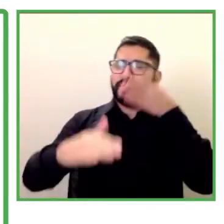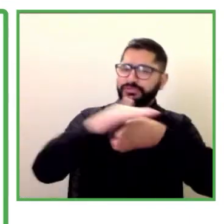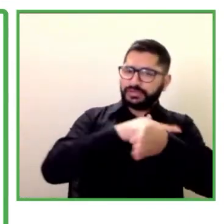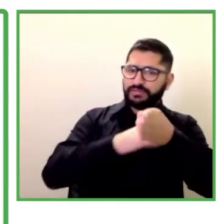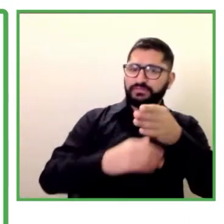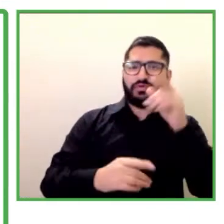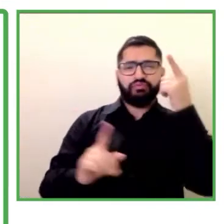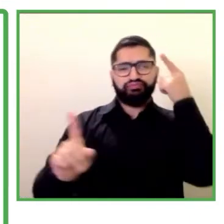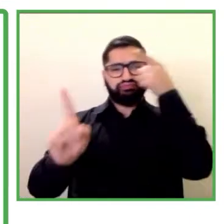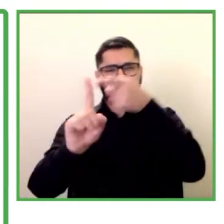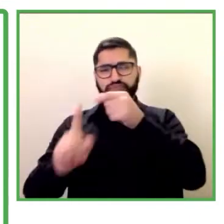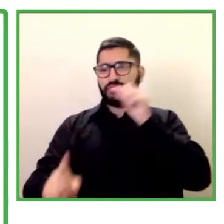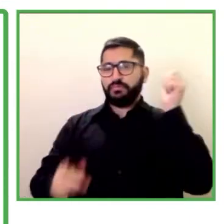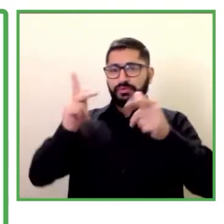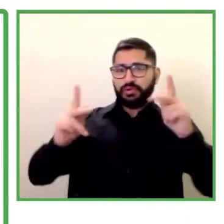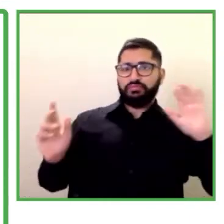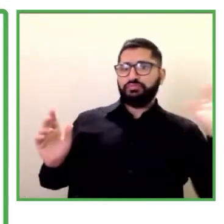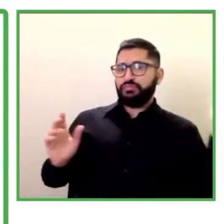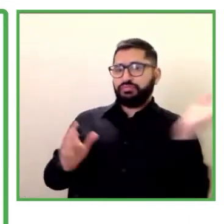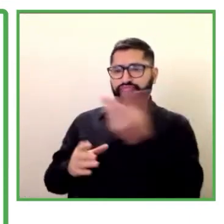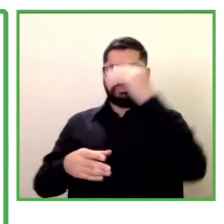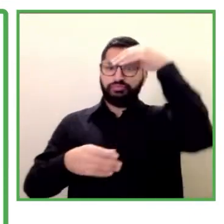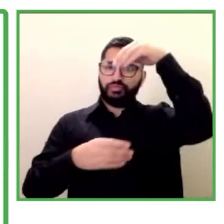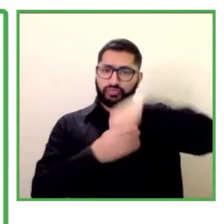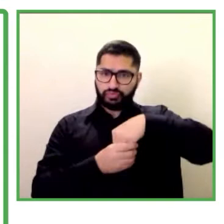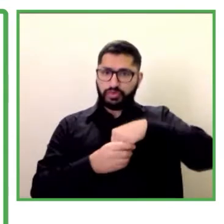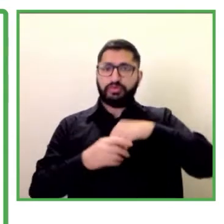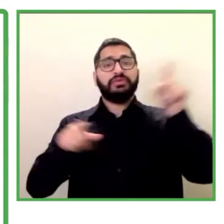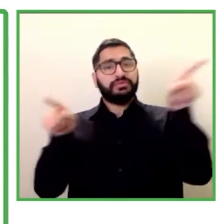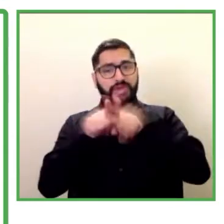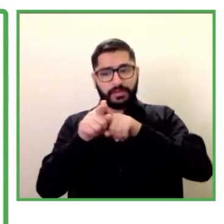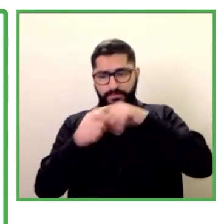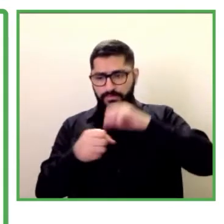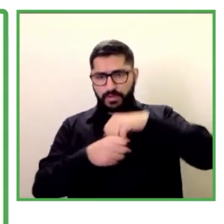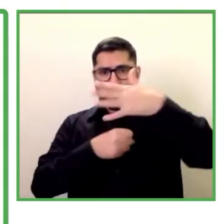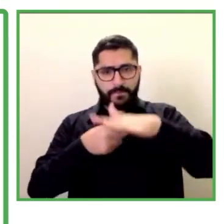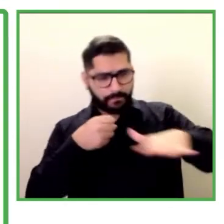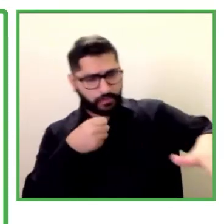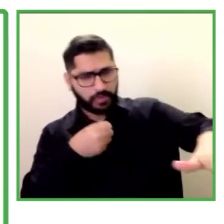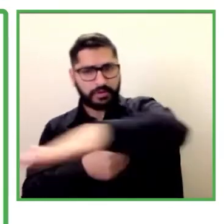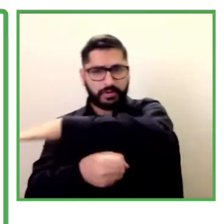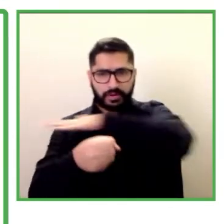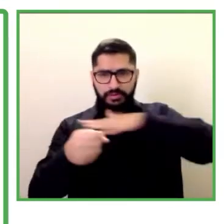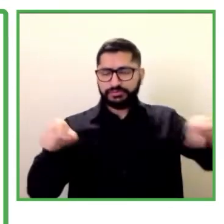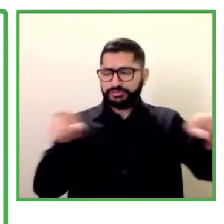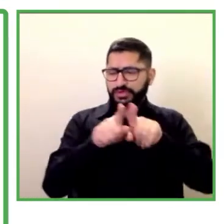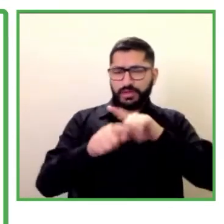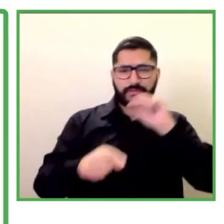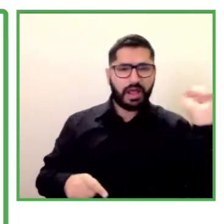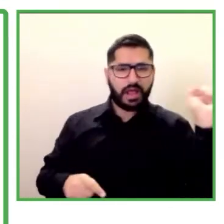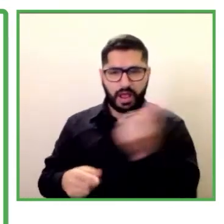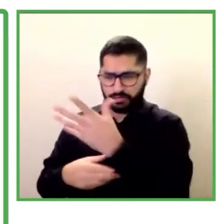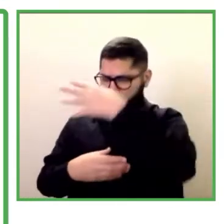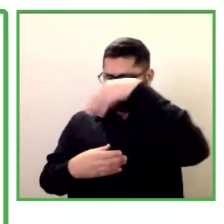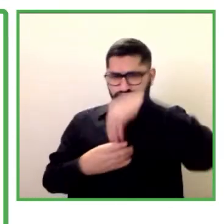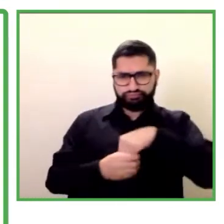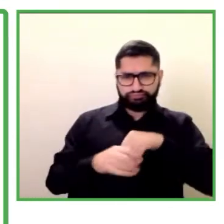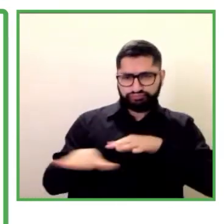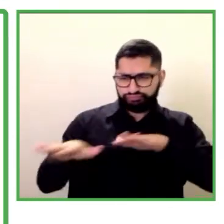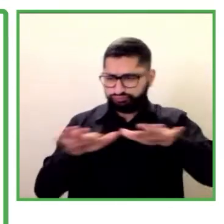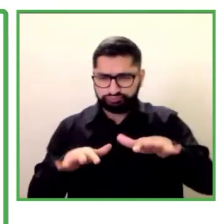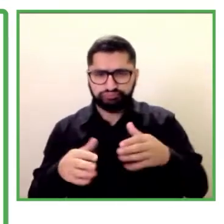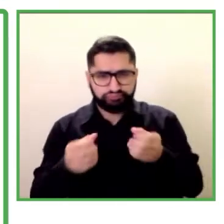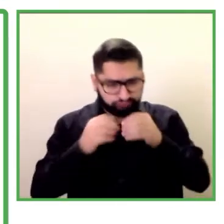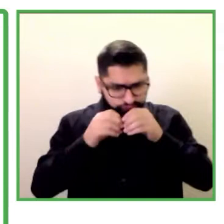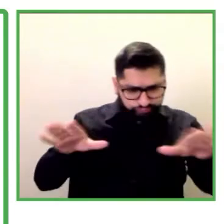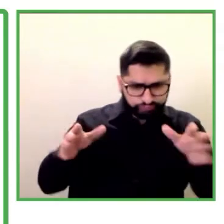afuera generar asegurar que todos nuestros productos que todos nuestros centros de trabajo que todas nuestras sucursales son accesibles para